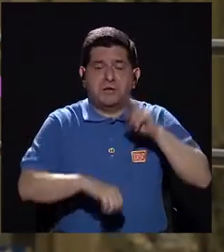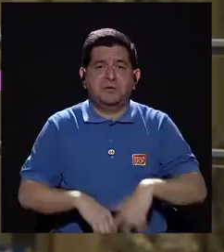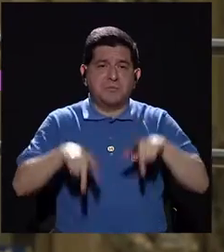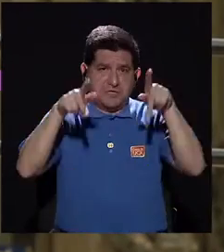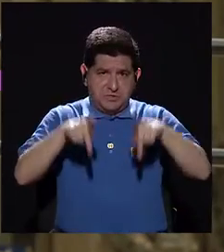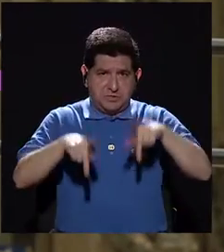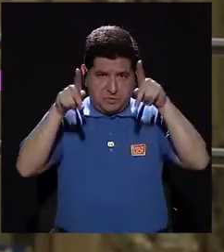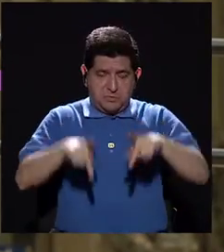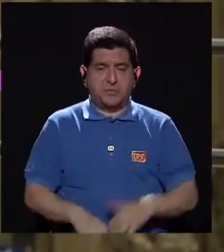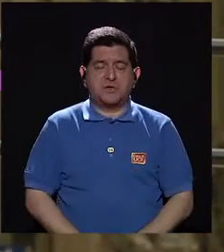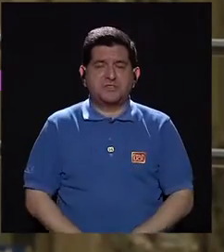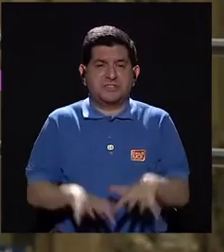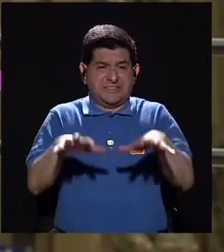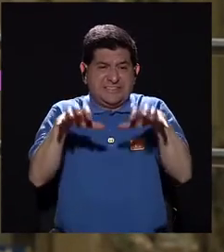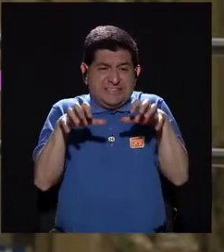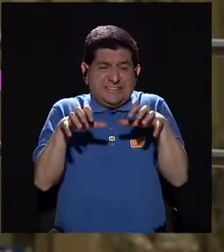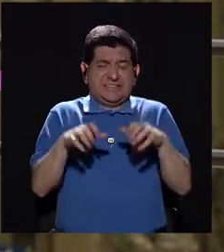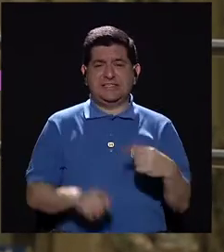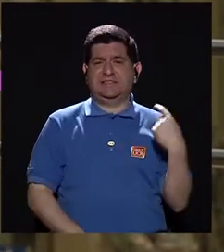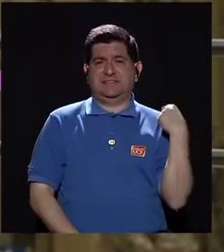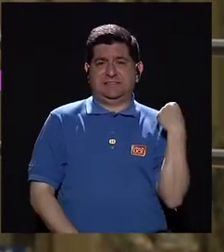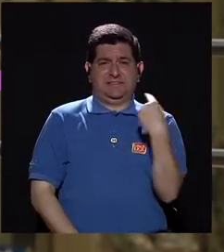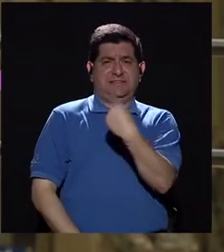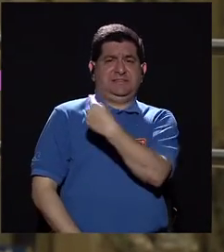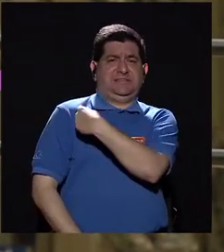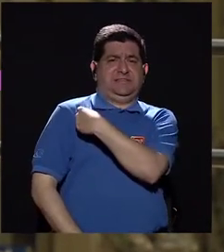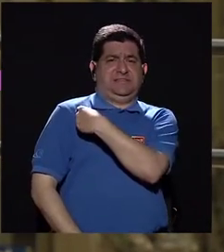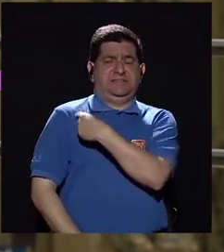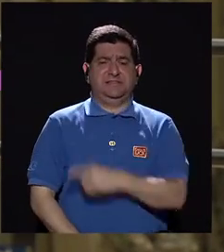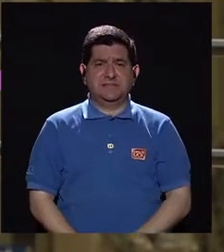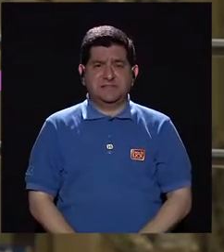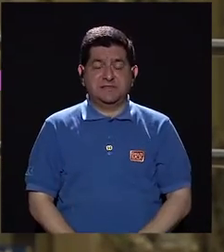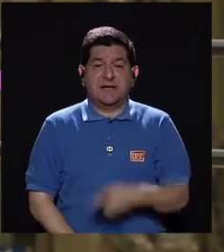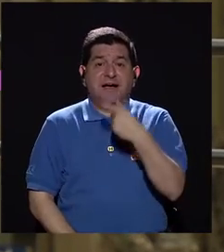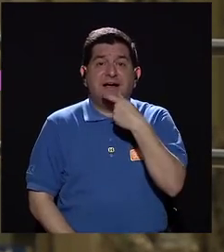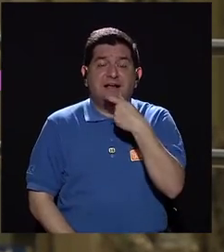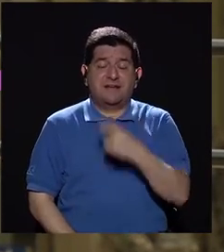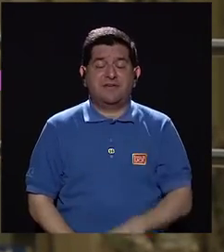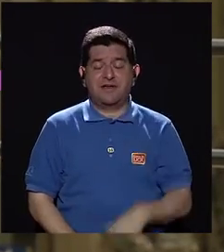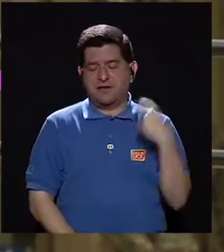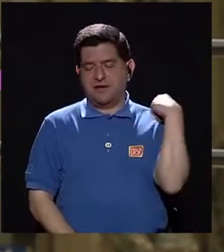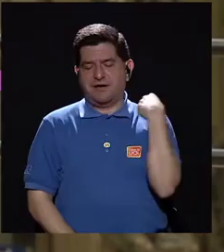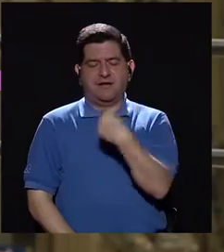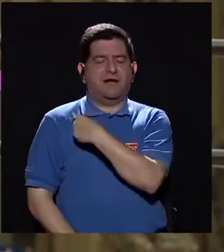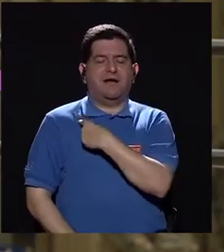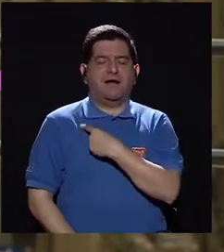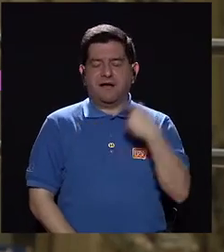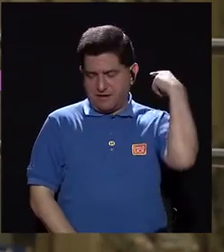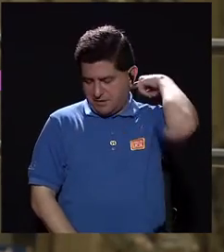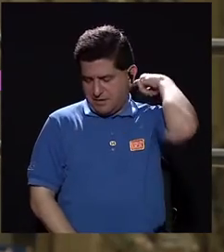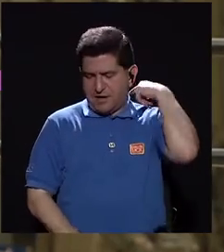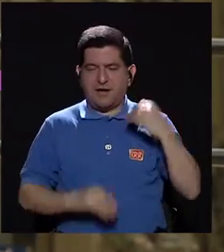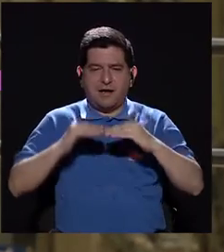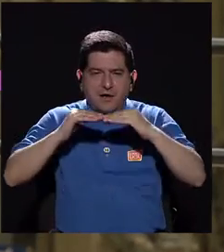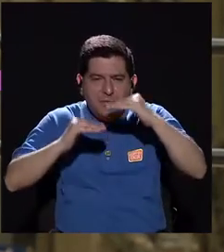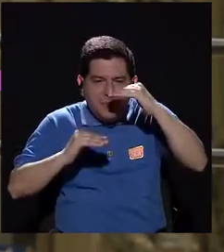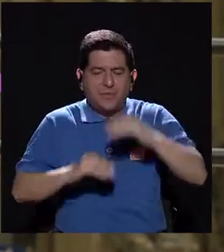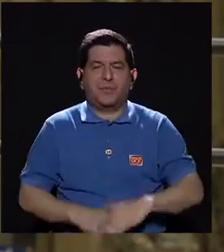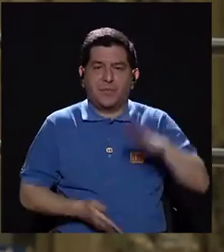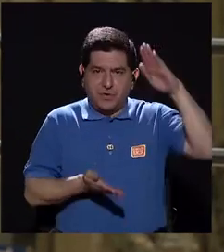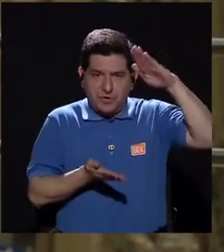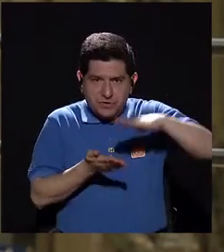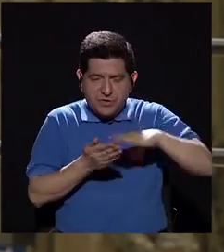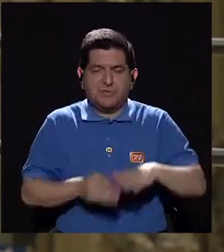donde las personas cuando están estresadas se tensan, aquí en los hombros, cuando nos reímos, las cervicales se abren, bajan los